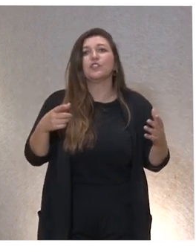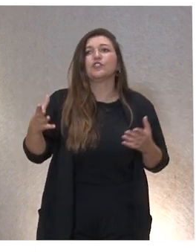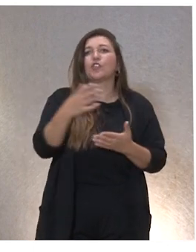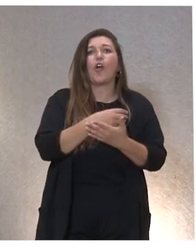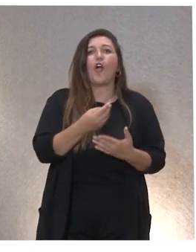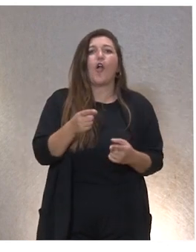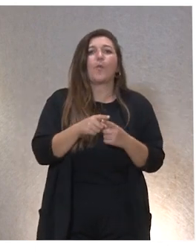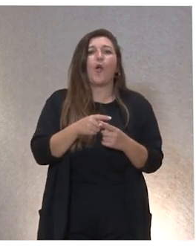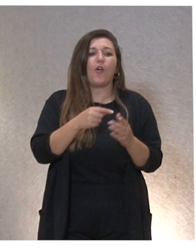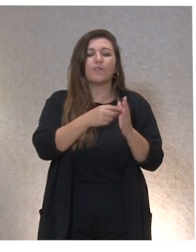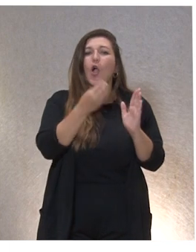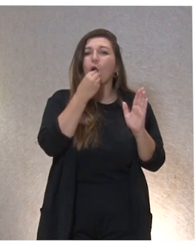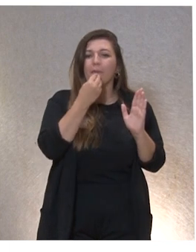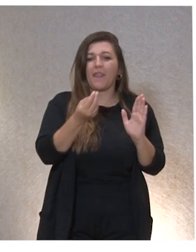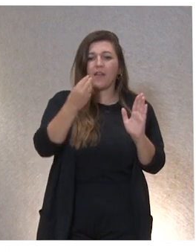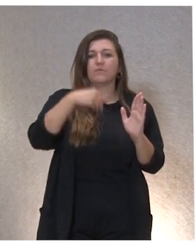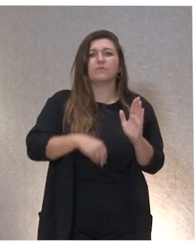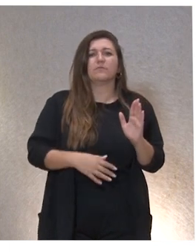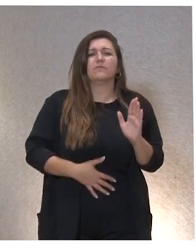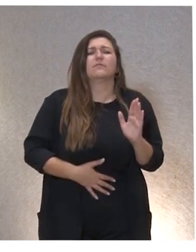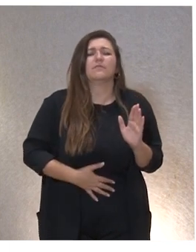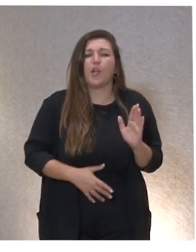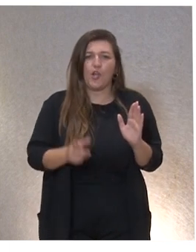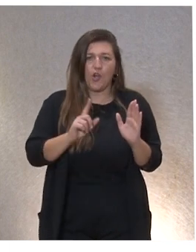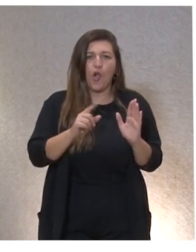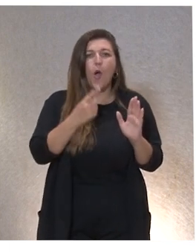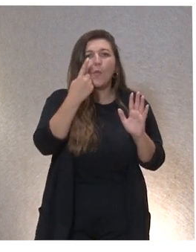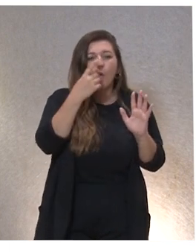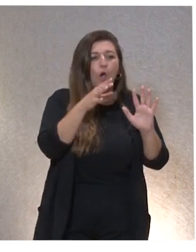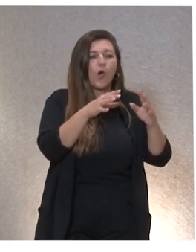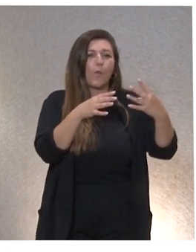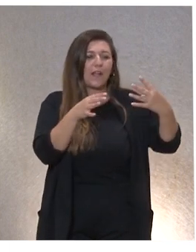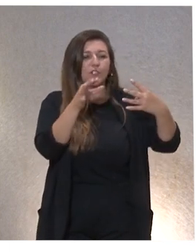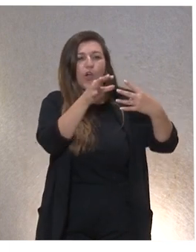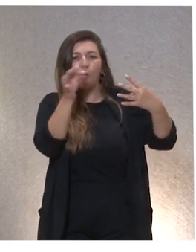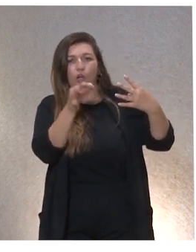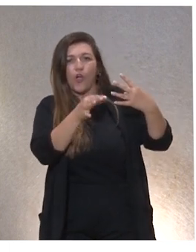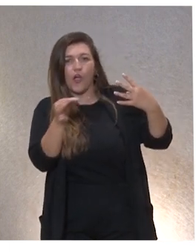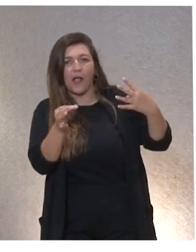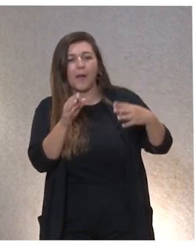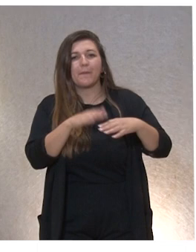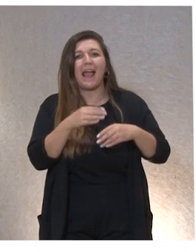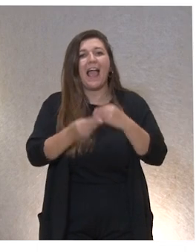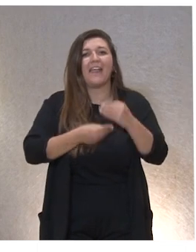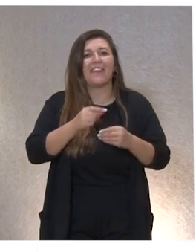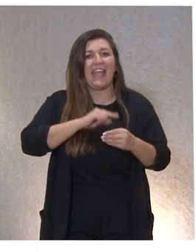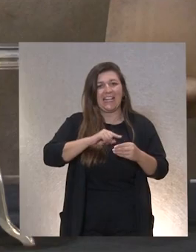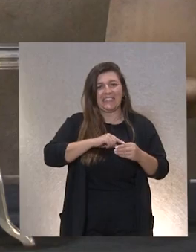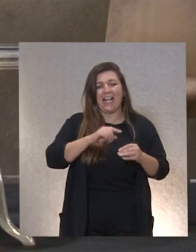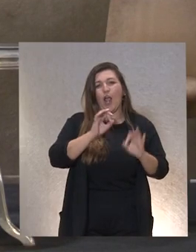que cogiendo las cuatro claves una o dos cositas es suficiente para para desarrollar la ética a las organizaciones